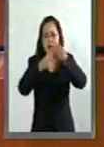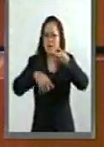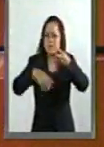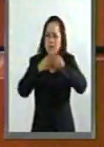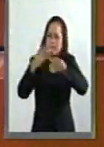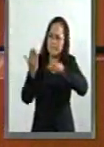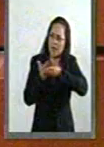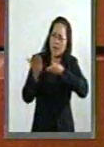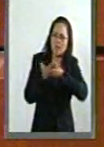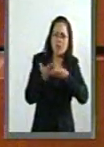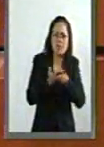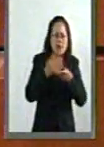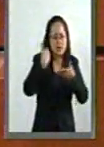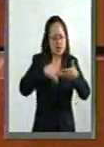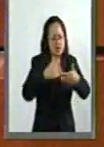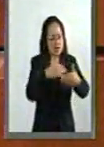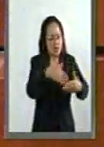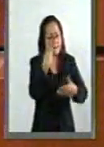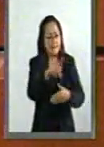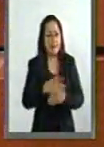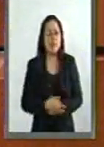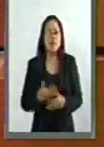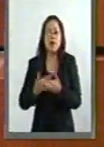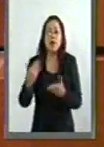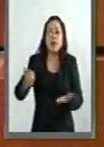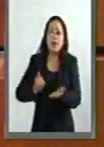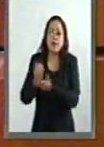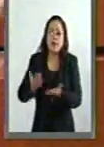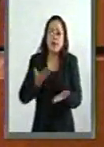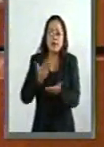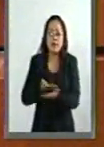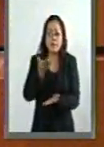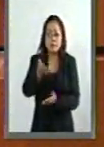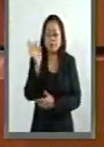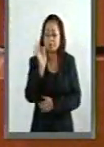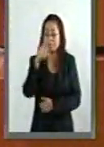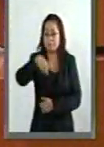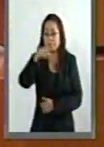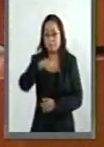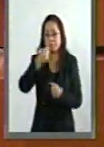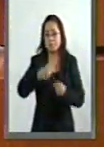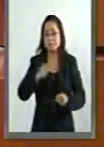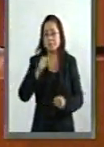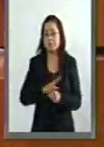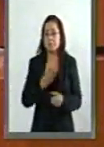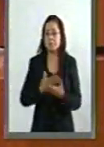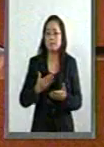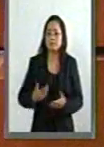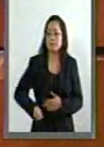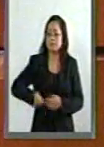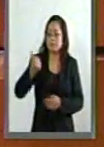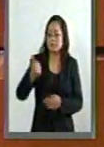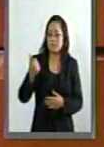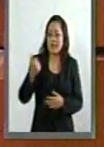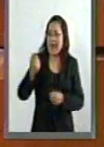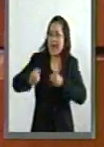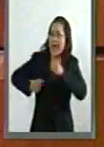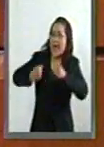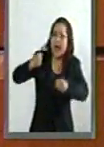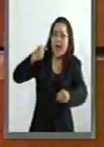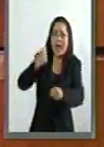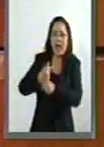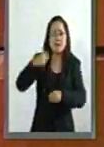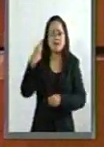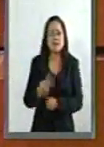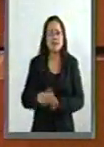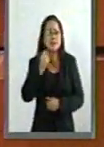integrando en el expediente. De hecho, el dictamen que ustedes tienen, seguramente por primera ocasión en muchos años de este